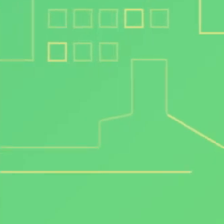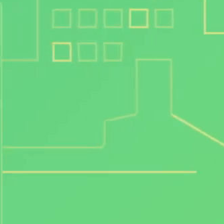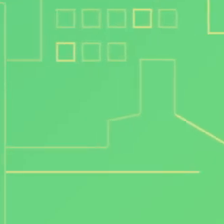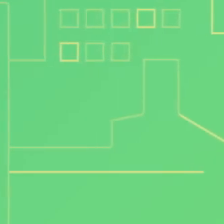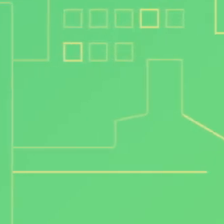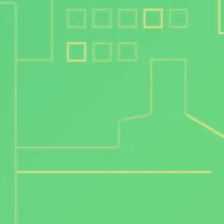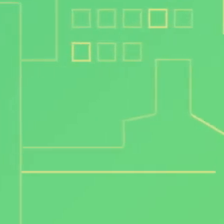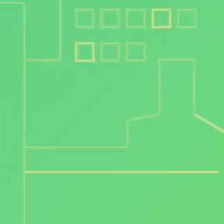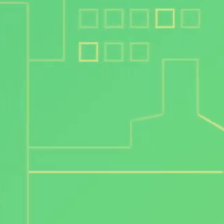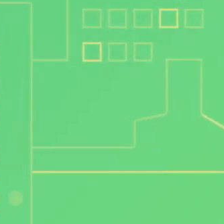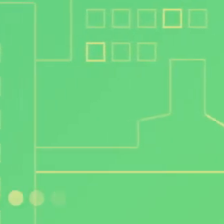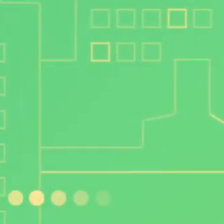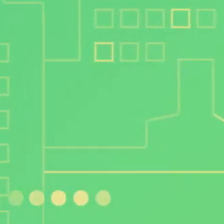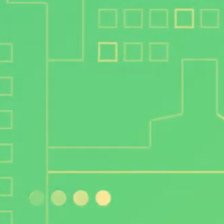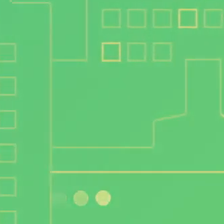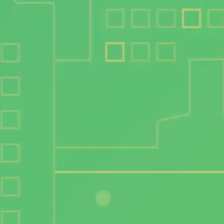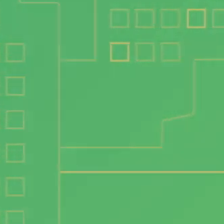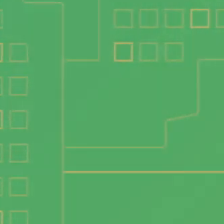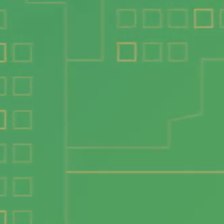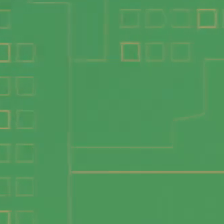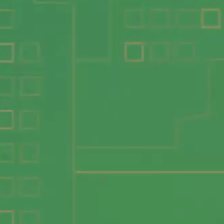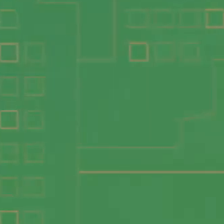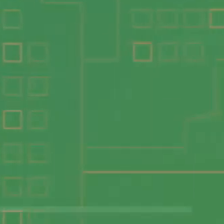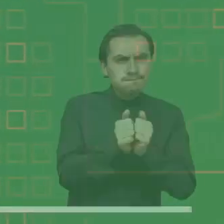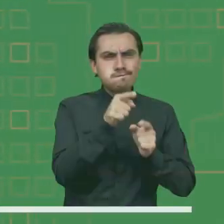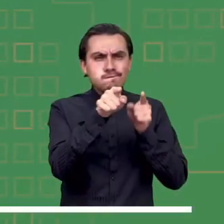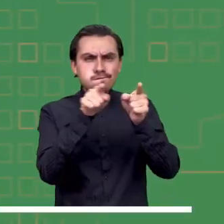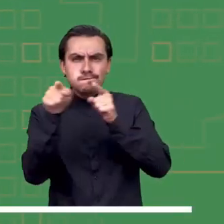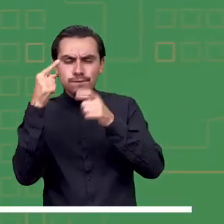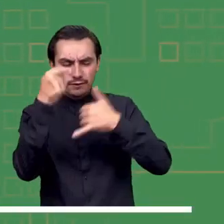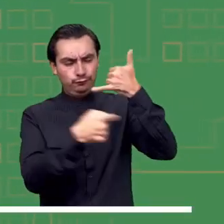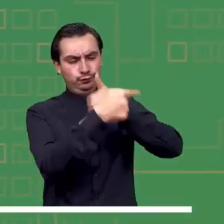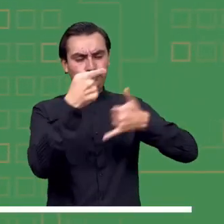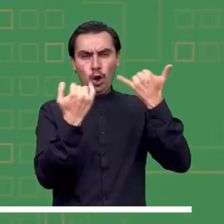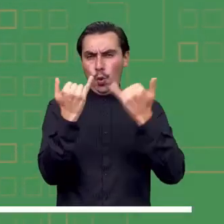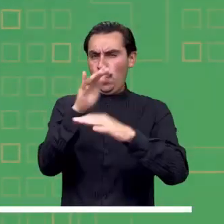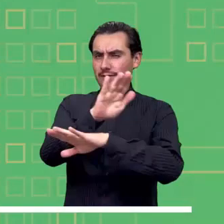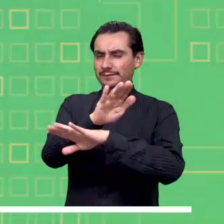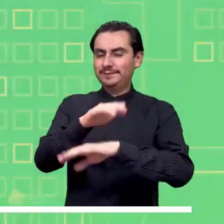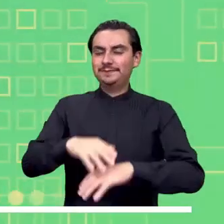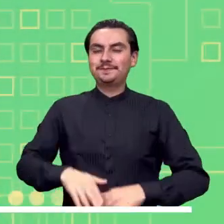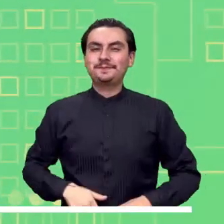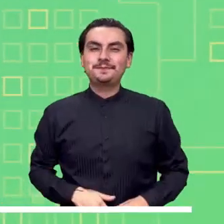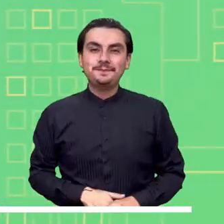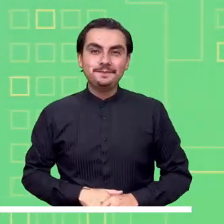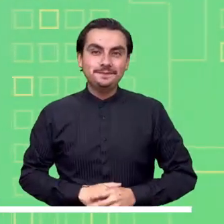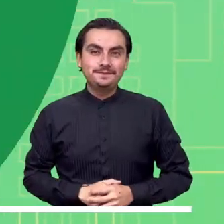Avanza la jornada y nosotros regresamos con el pronóstico del tiempo de la tarde.